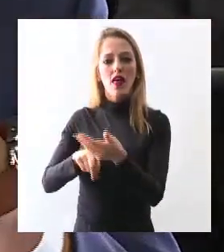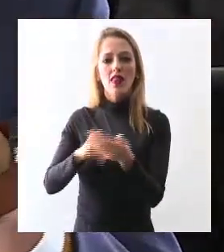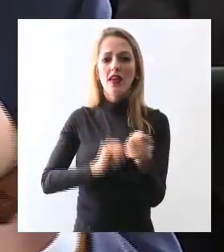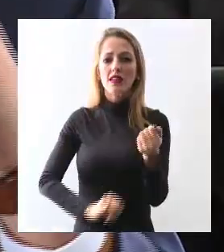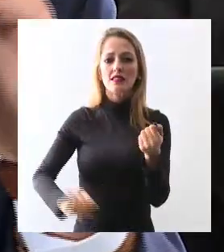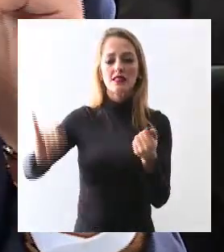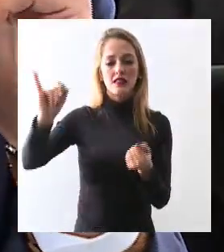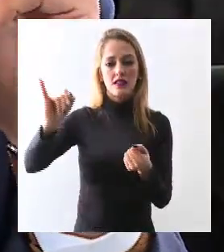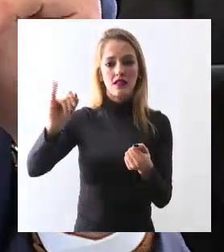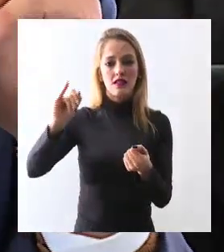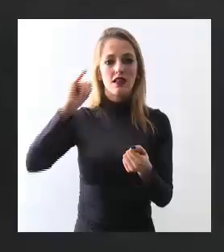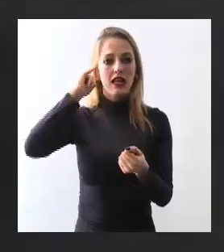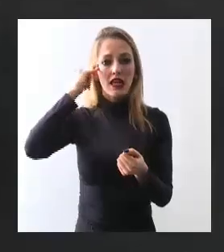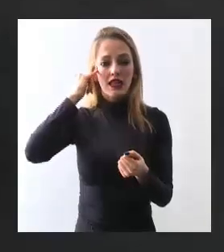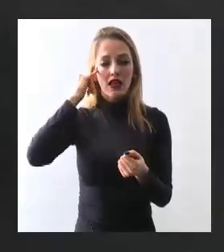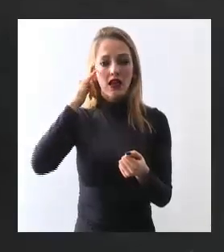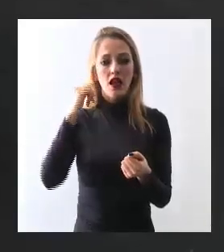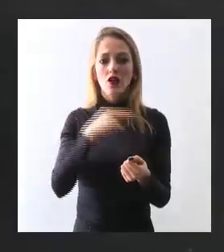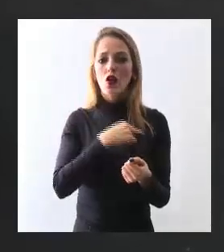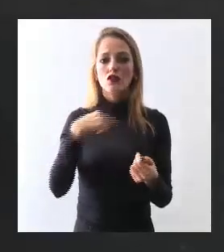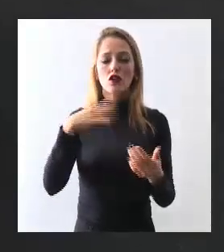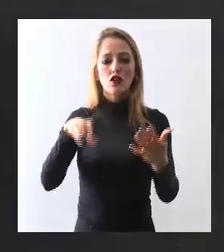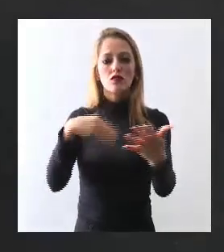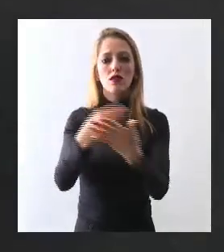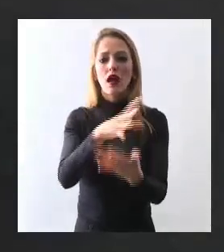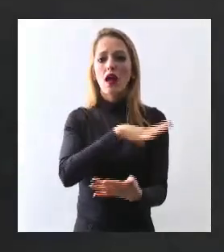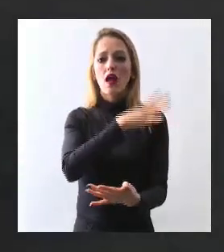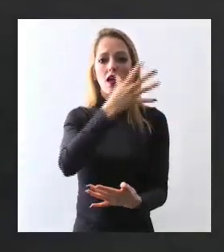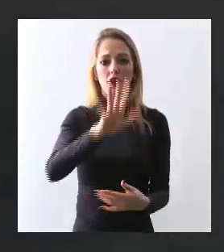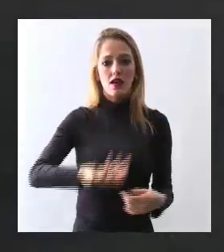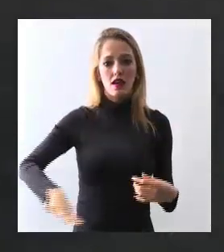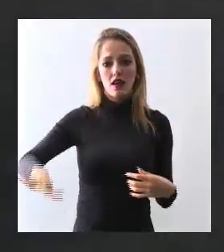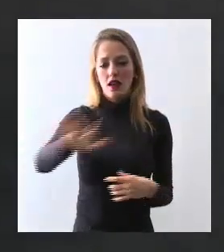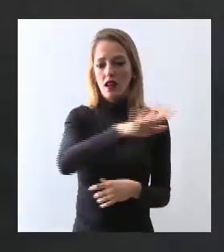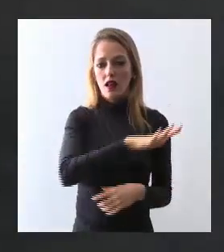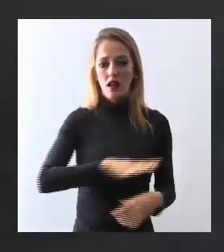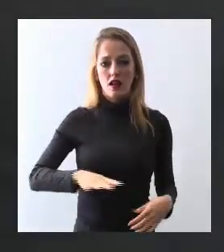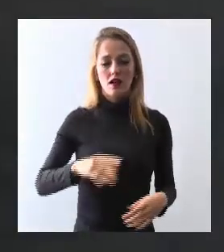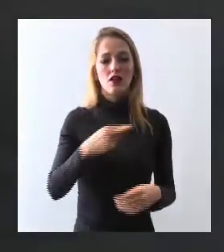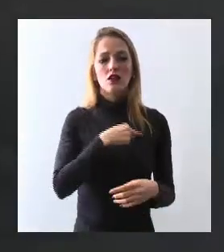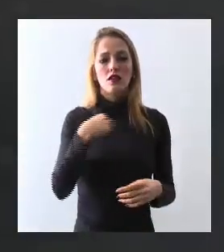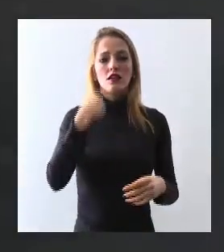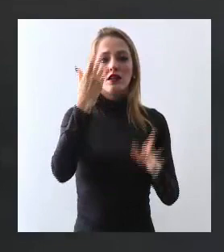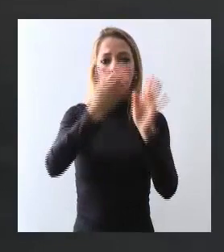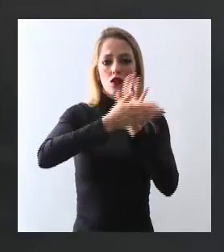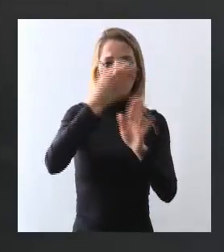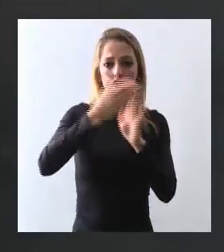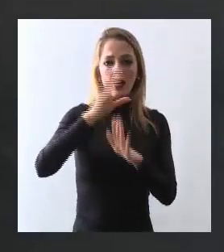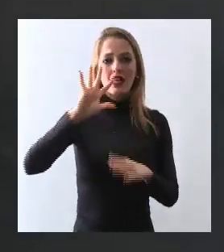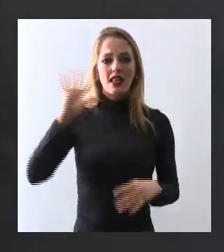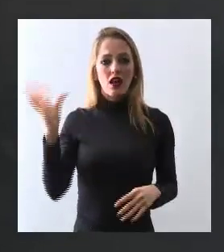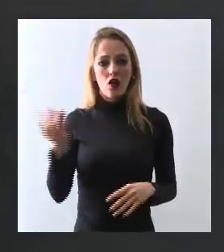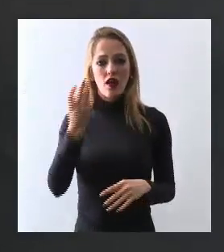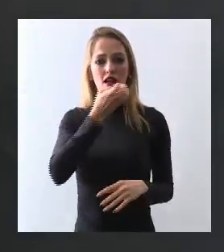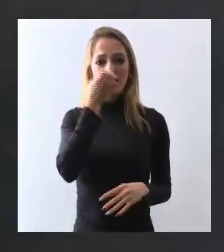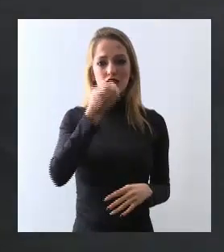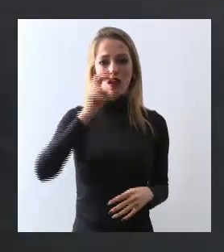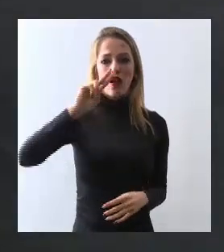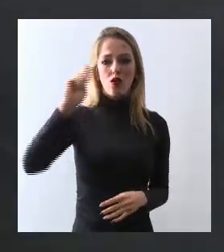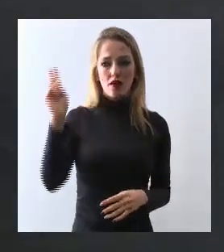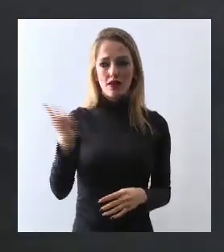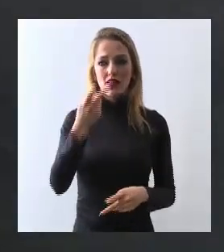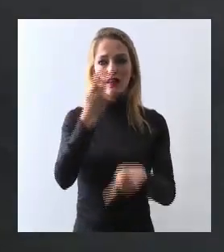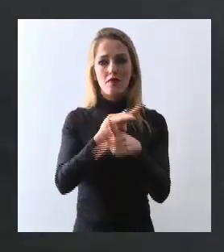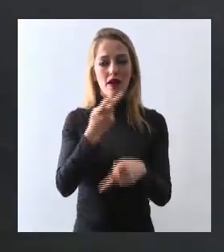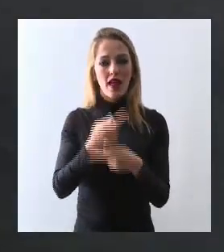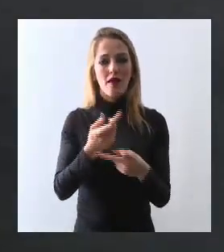nuestras comunidades, es para nosotros un planteamiento, además de seguir construyendo preparatorias, tecnológicos, espacios